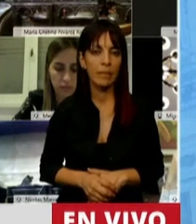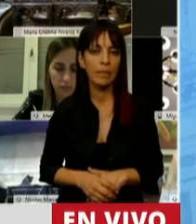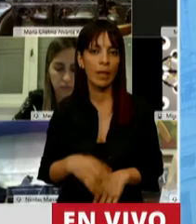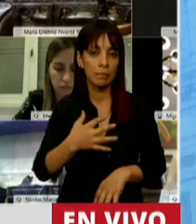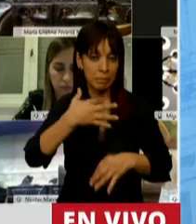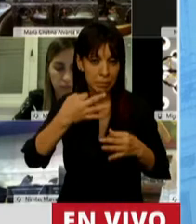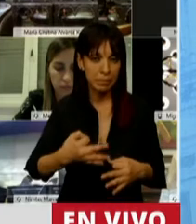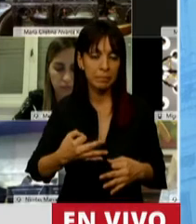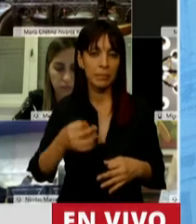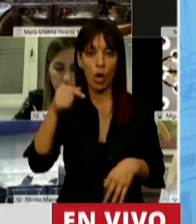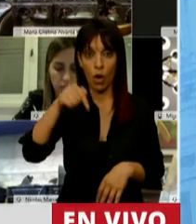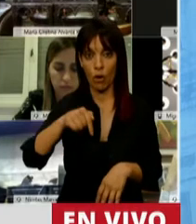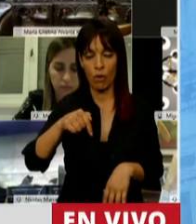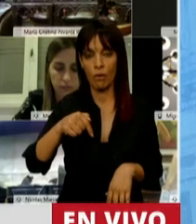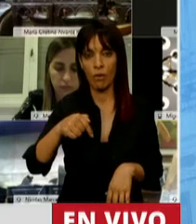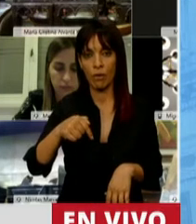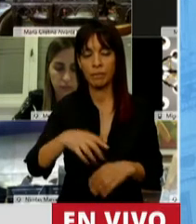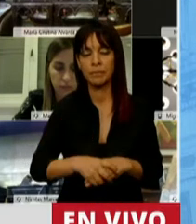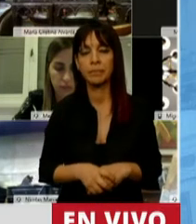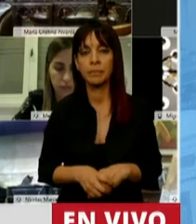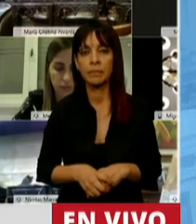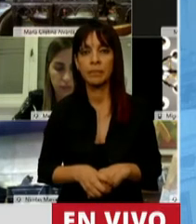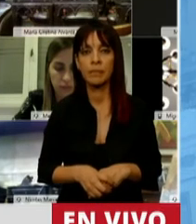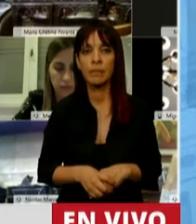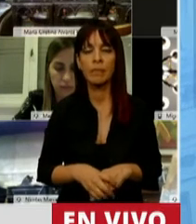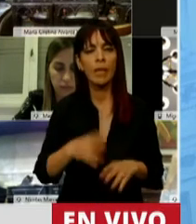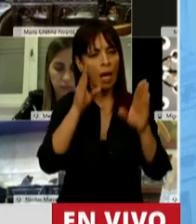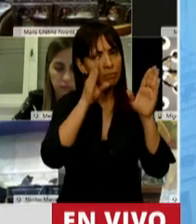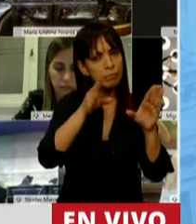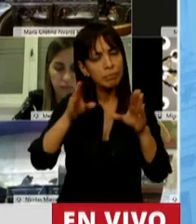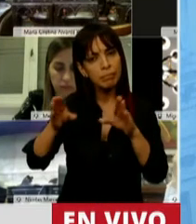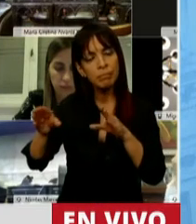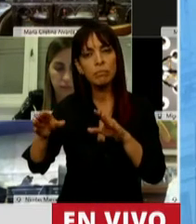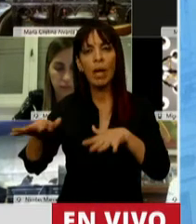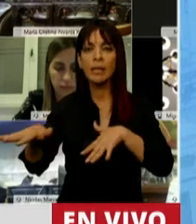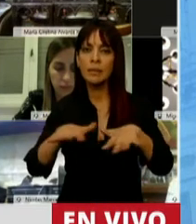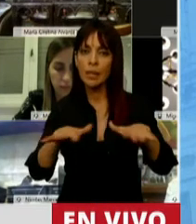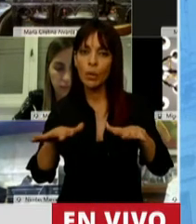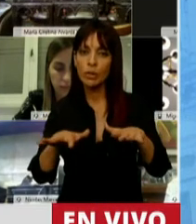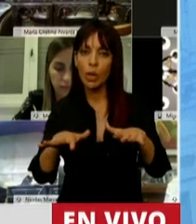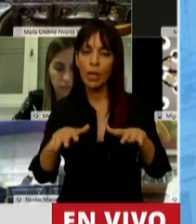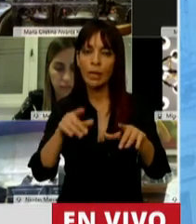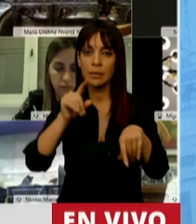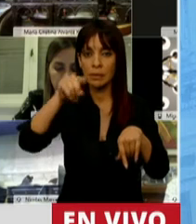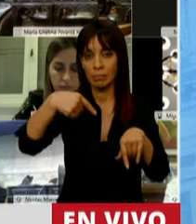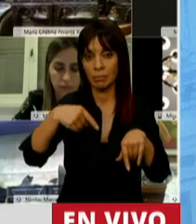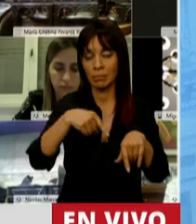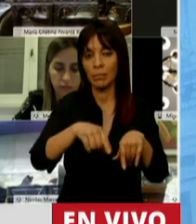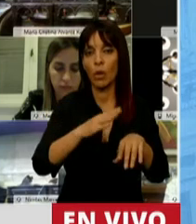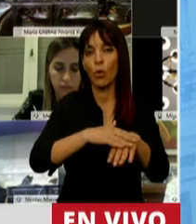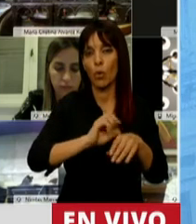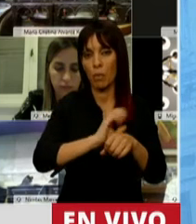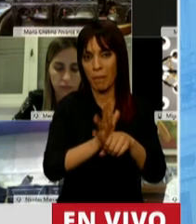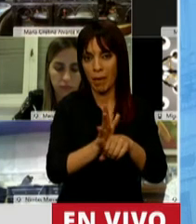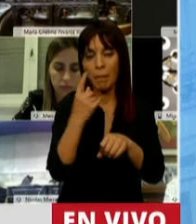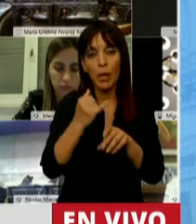definitiva hoy se está atendiendo a las distintas situaciones producto de esta pandemia. Pero también